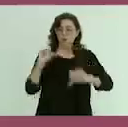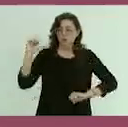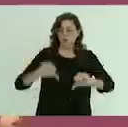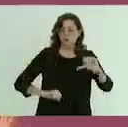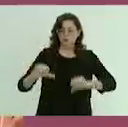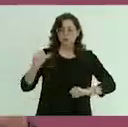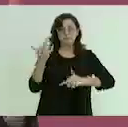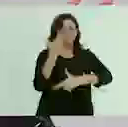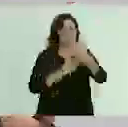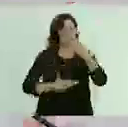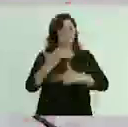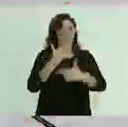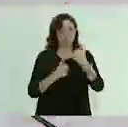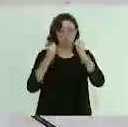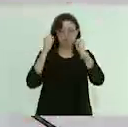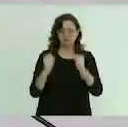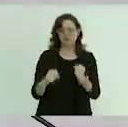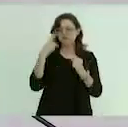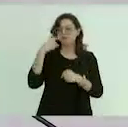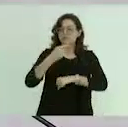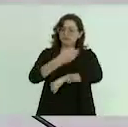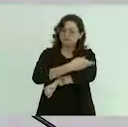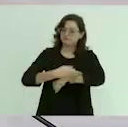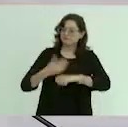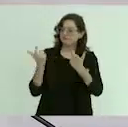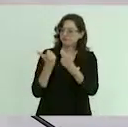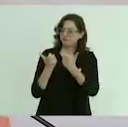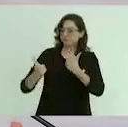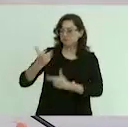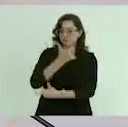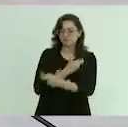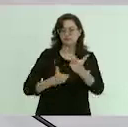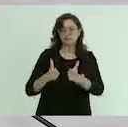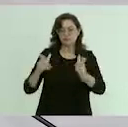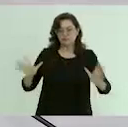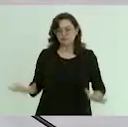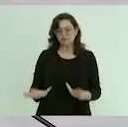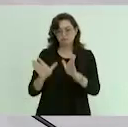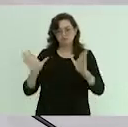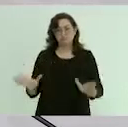apoyar, impulsar la economía familiar e ir retornando a nuestras actividades.